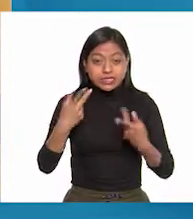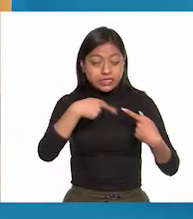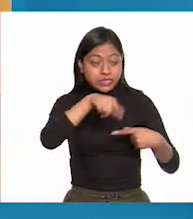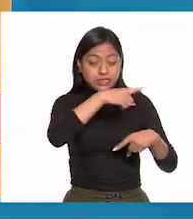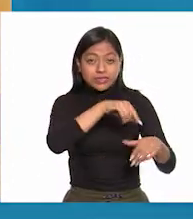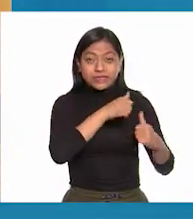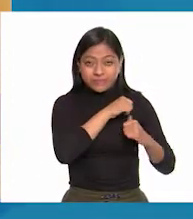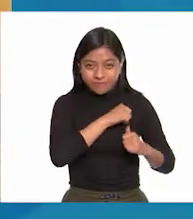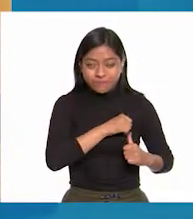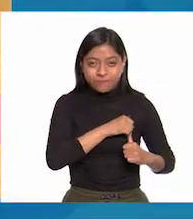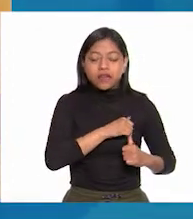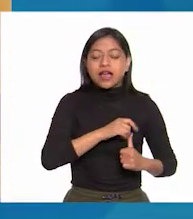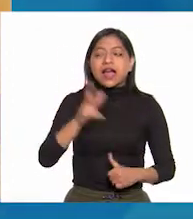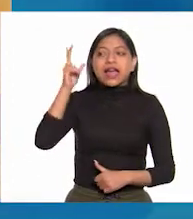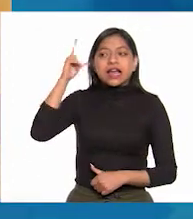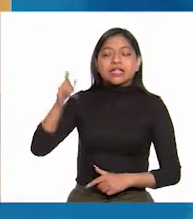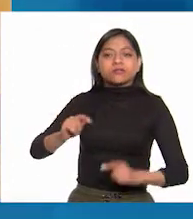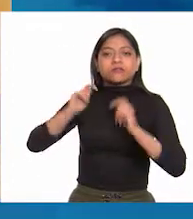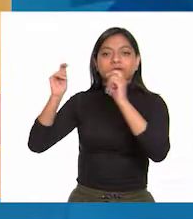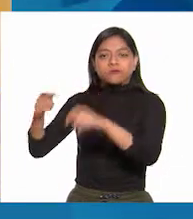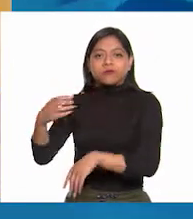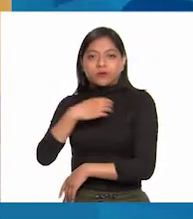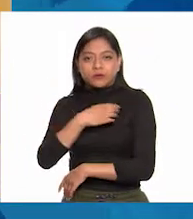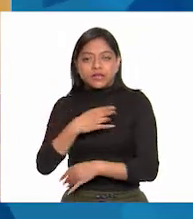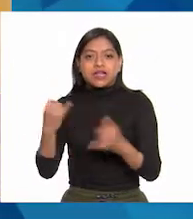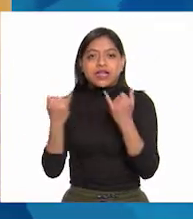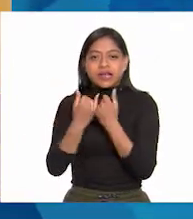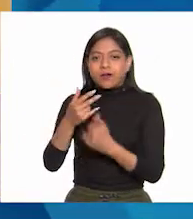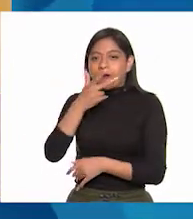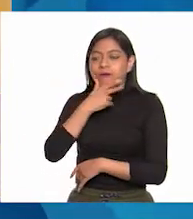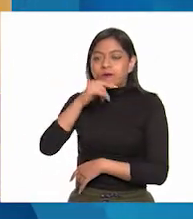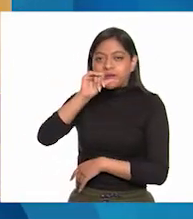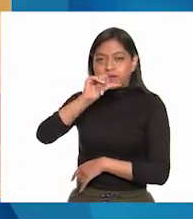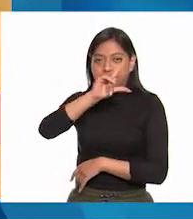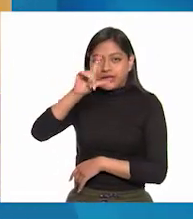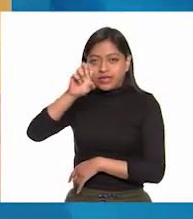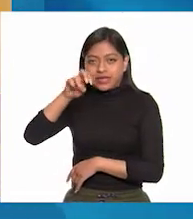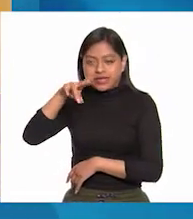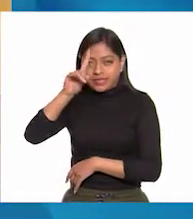nombró a Hidalgo generalísimo y a Allende teniente general.